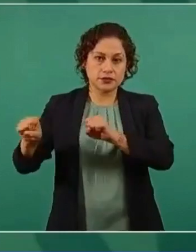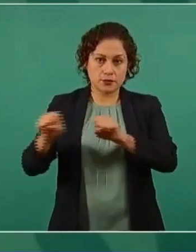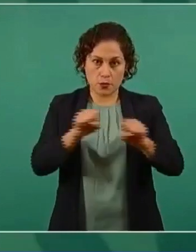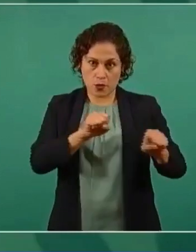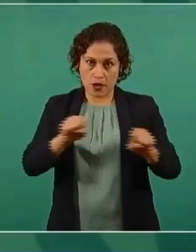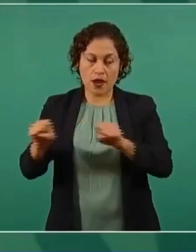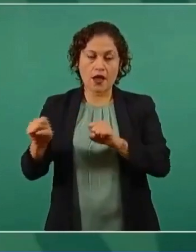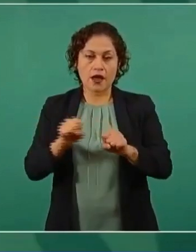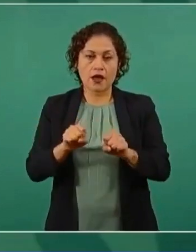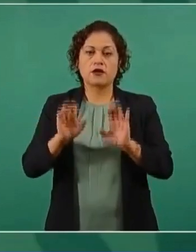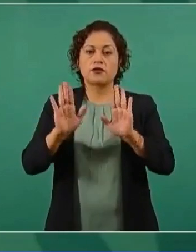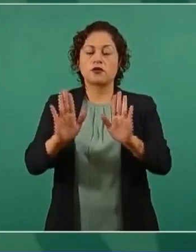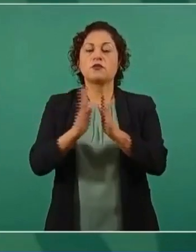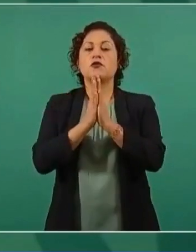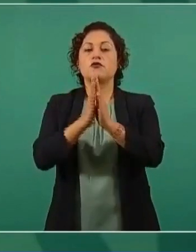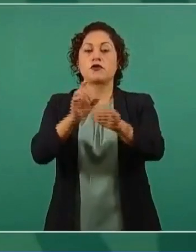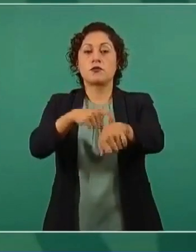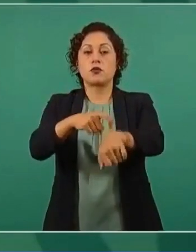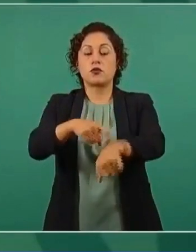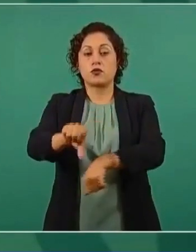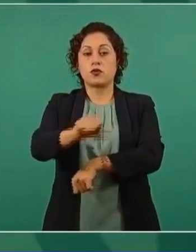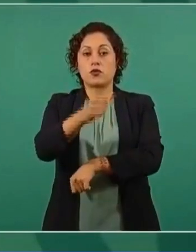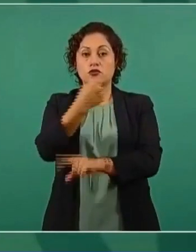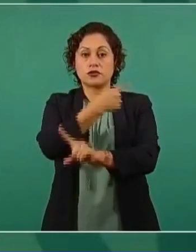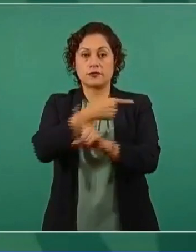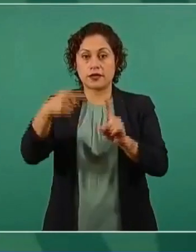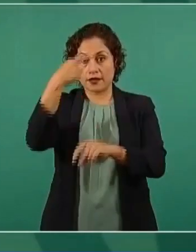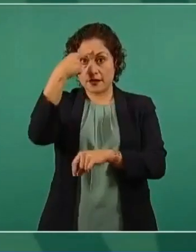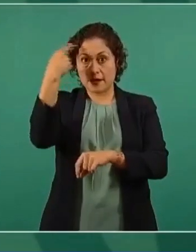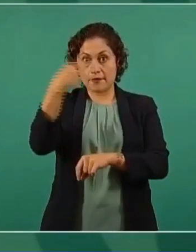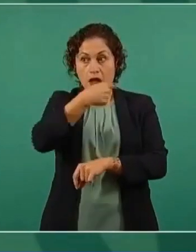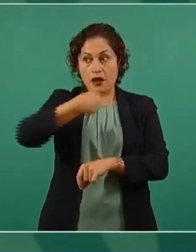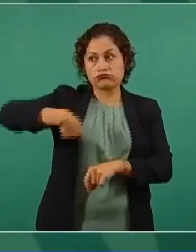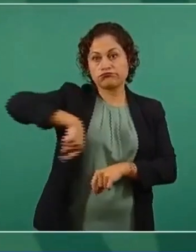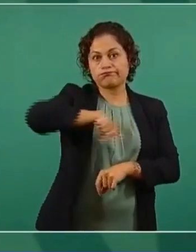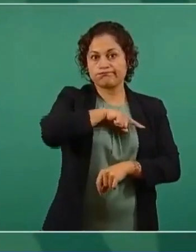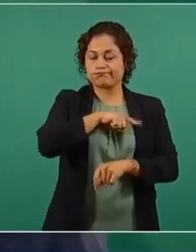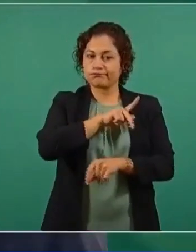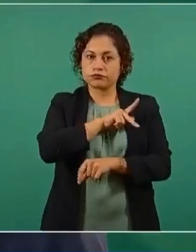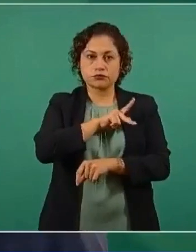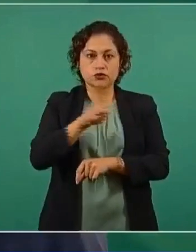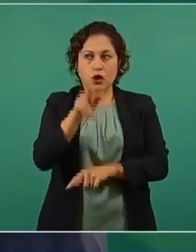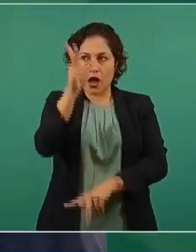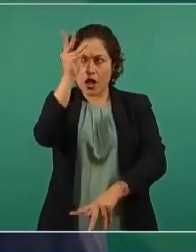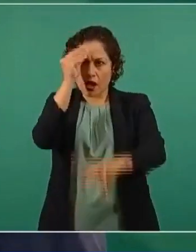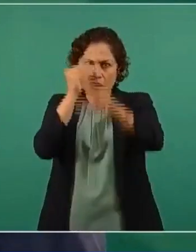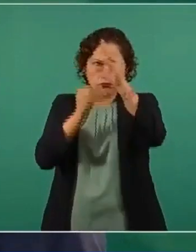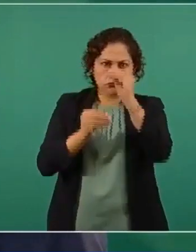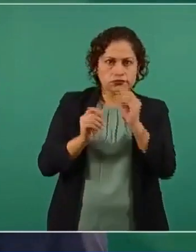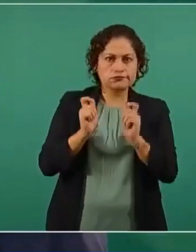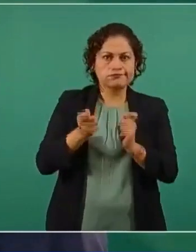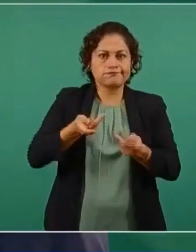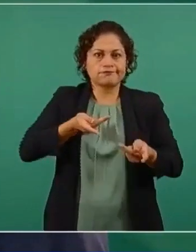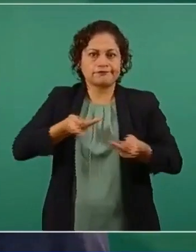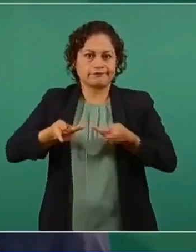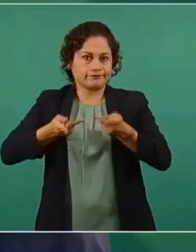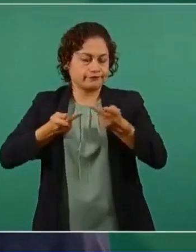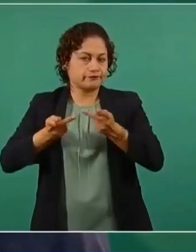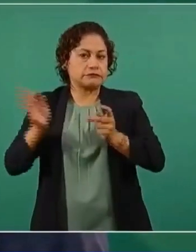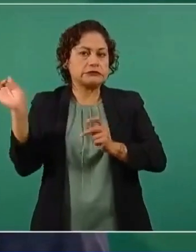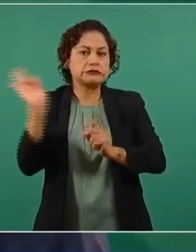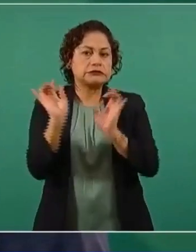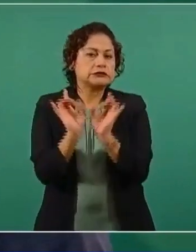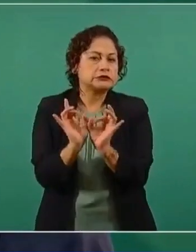para cuidarnos, para protegernos, para saber qué hacer en caso de que se